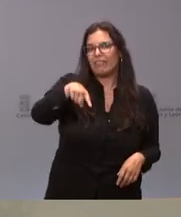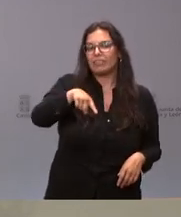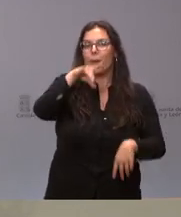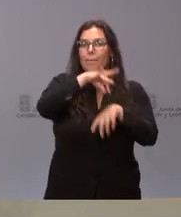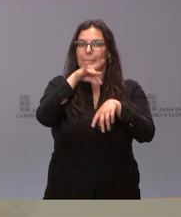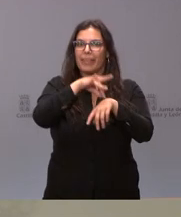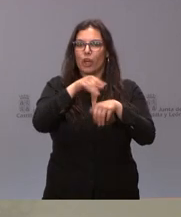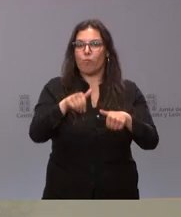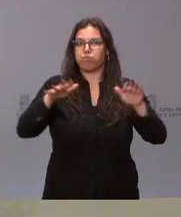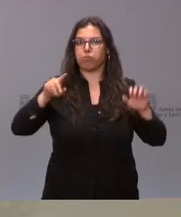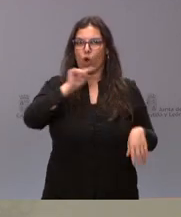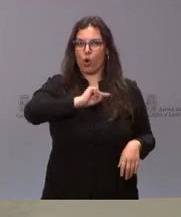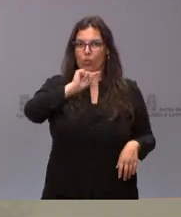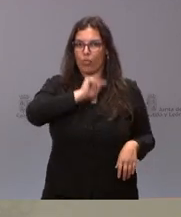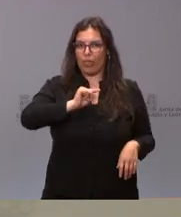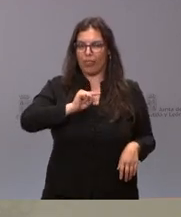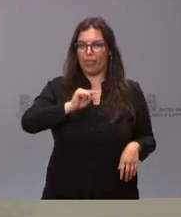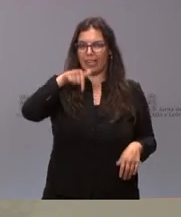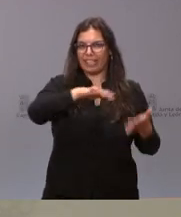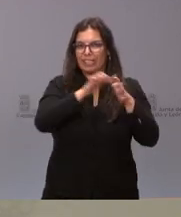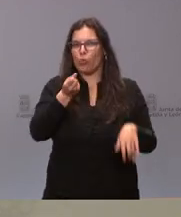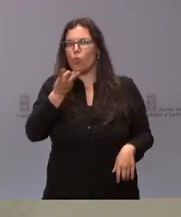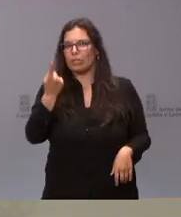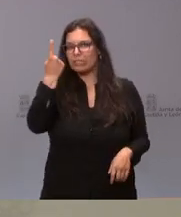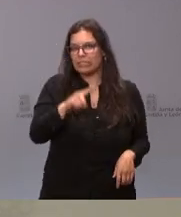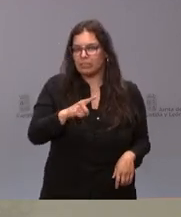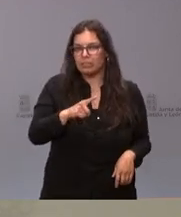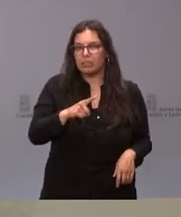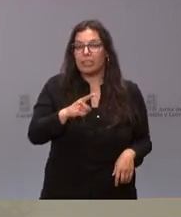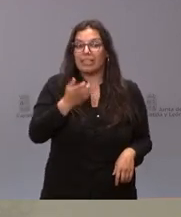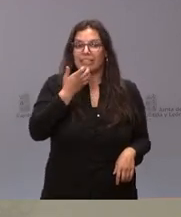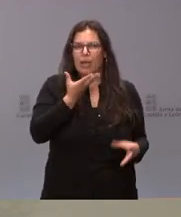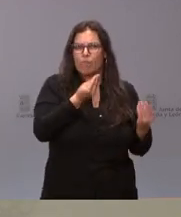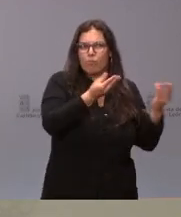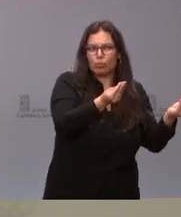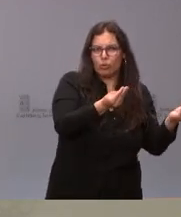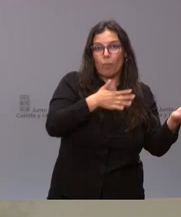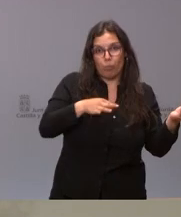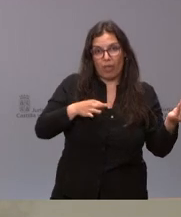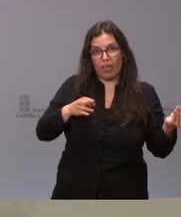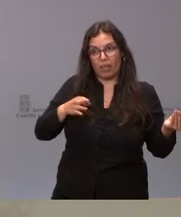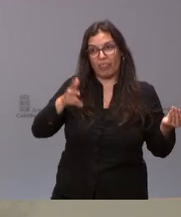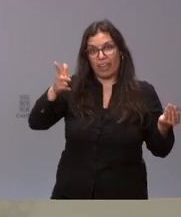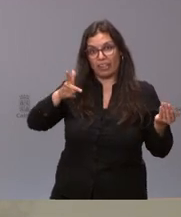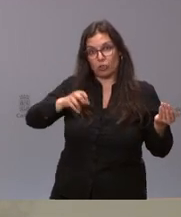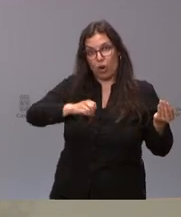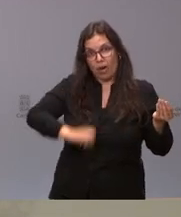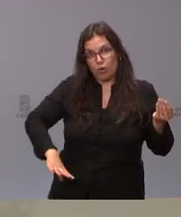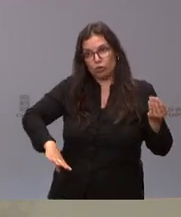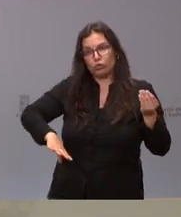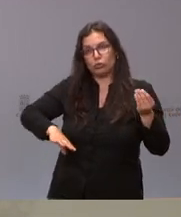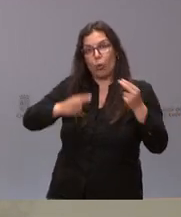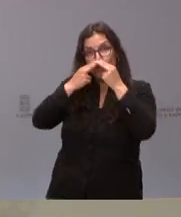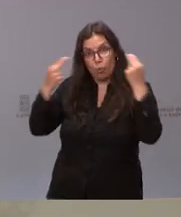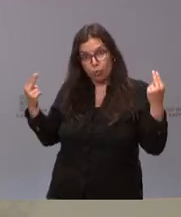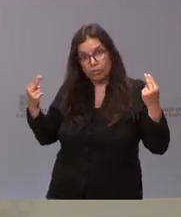de conciencia en este sentido que hay en Castilla y León. Y si se puede garantizar así el aborto en el sistema público.